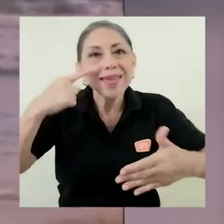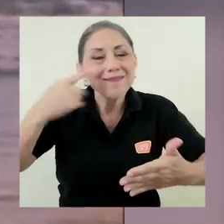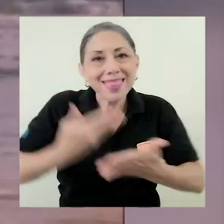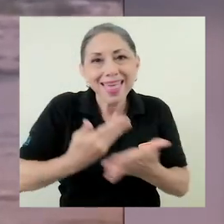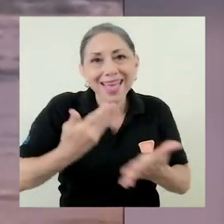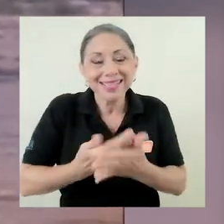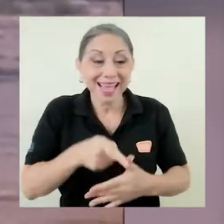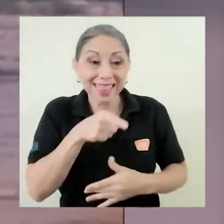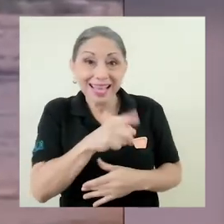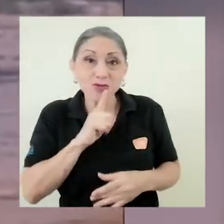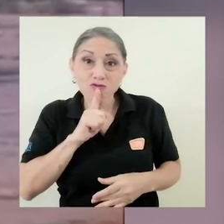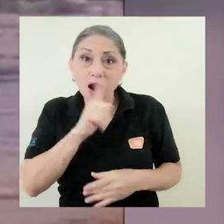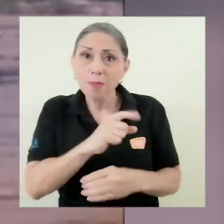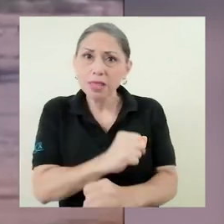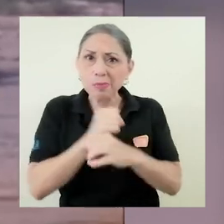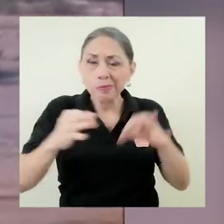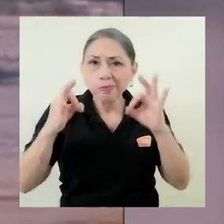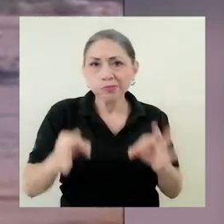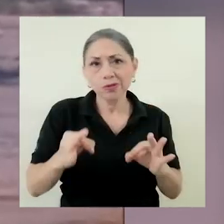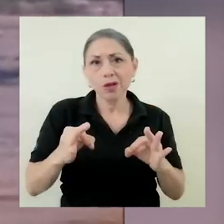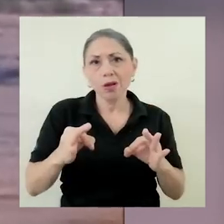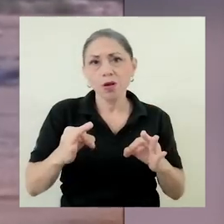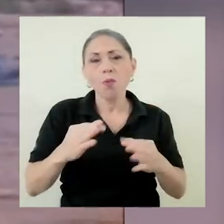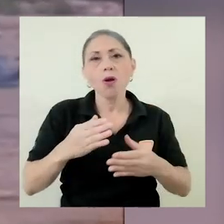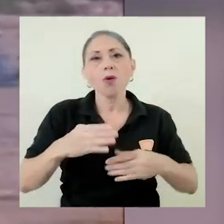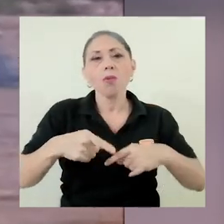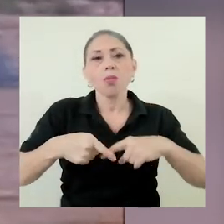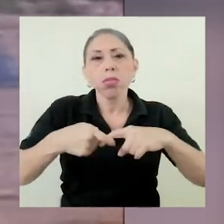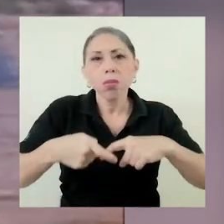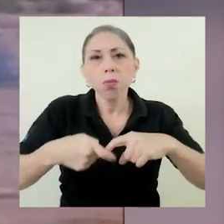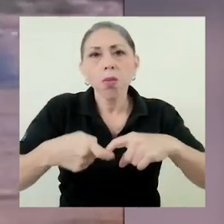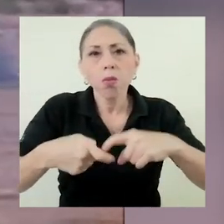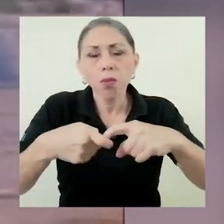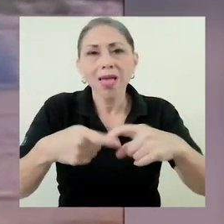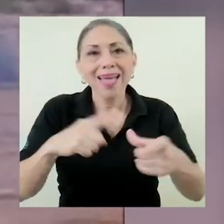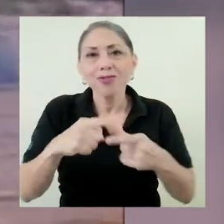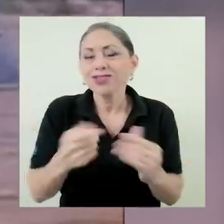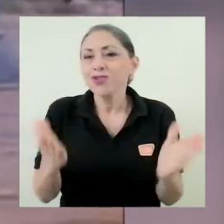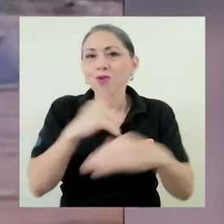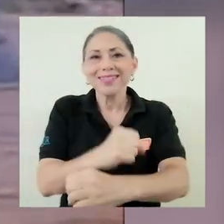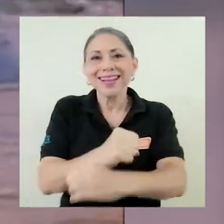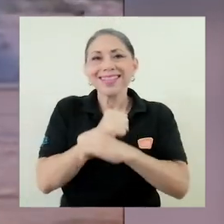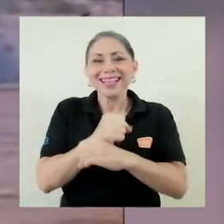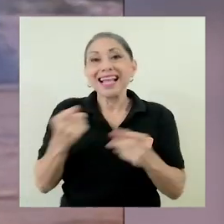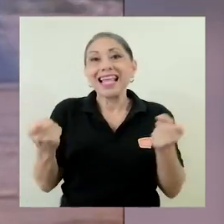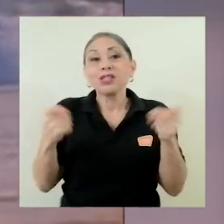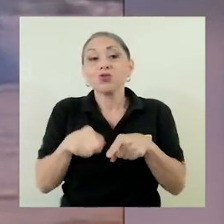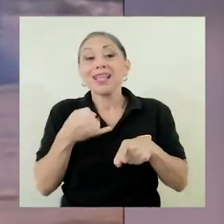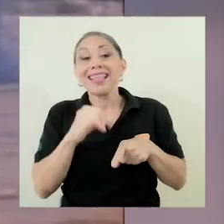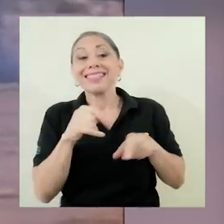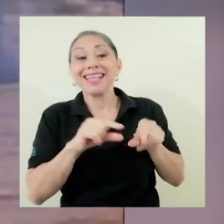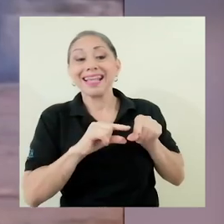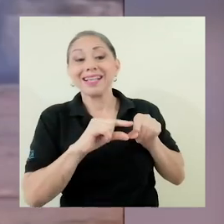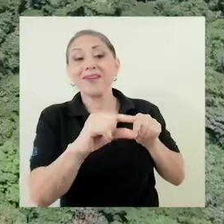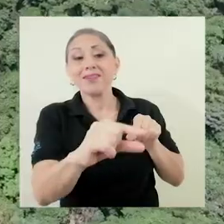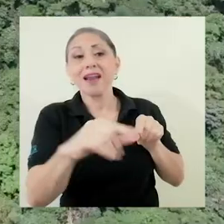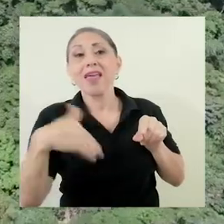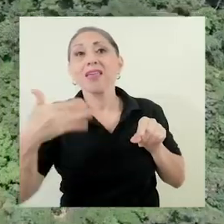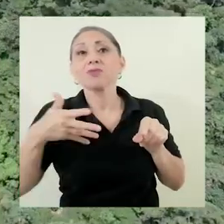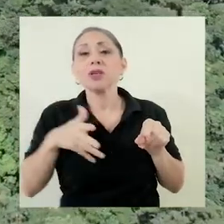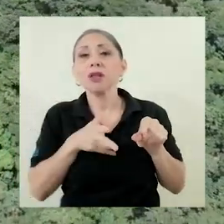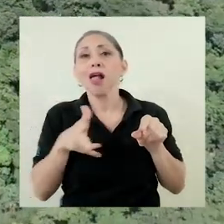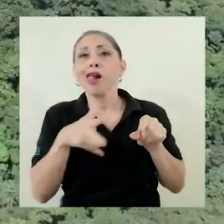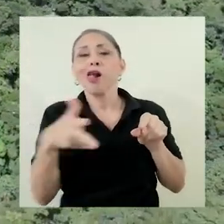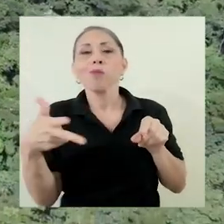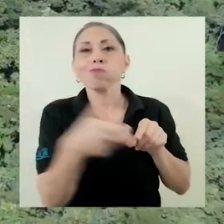evidencia de que ese dispositivo sea seguro, pues no tendríamos certeza de qué sucede con estas barreras al ser colisionadas. La